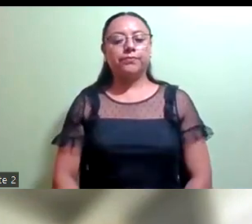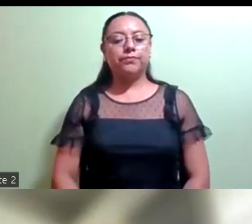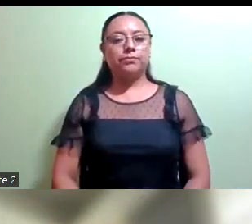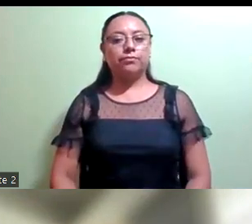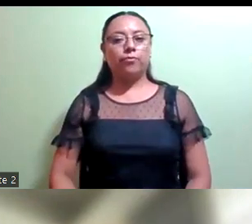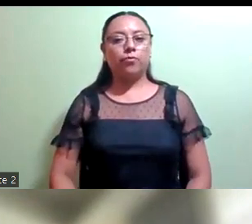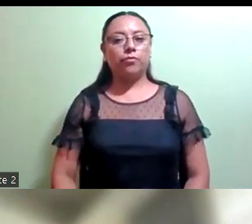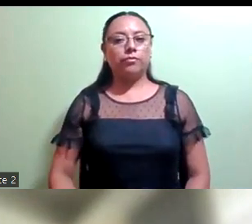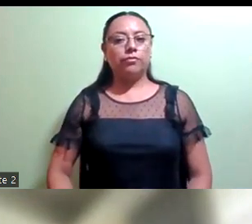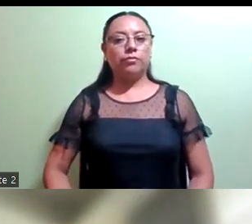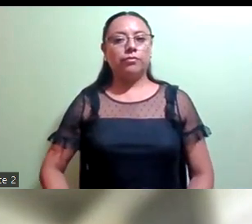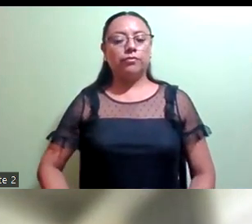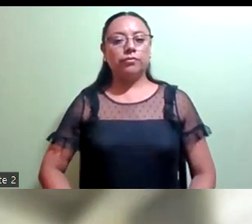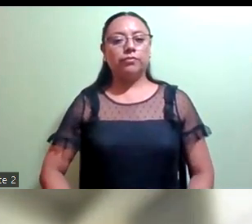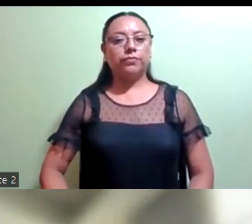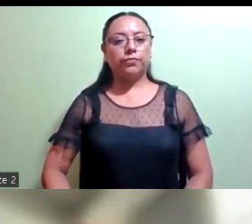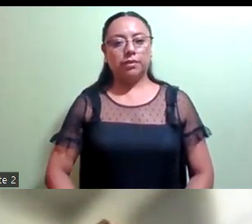Sí. No, jala.